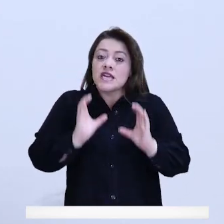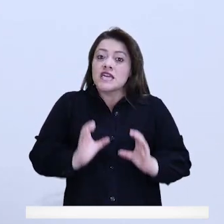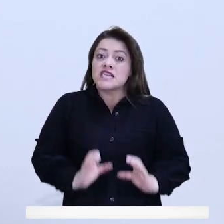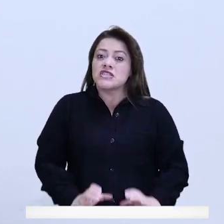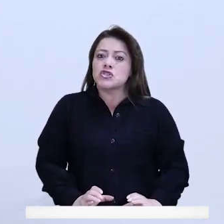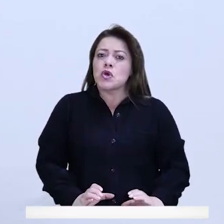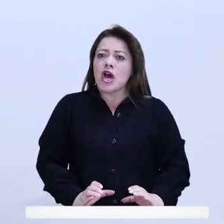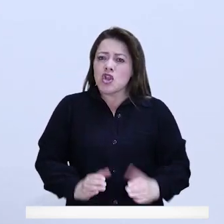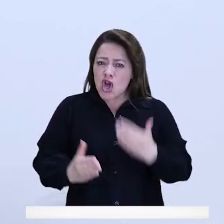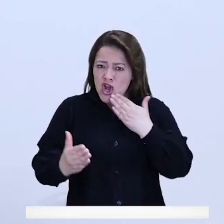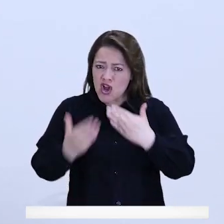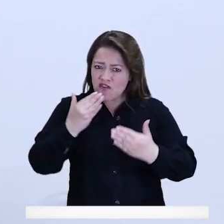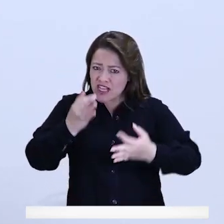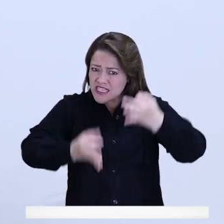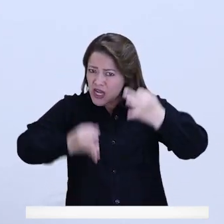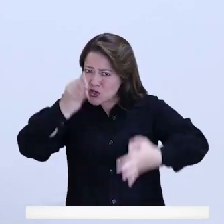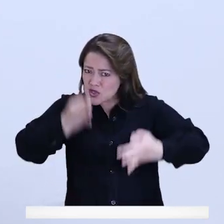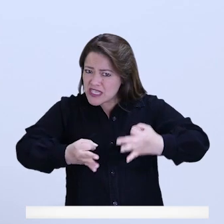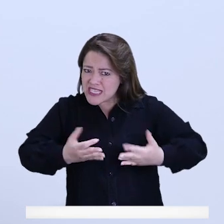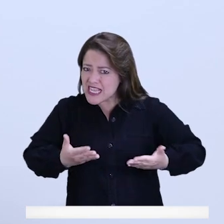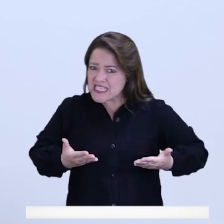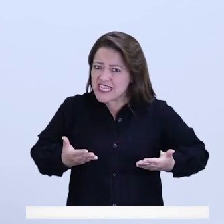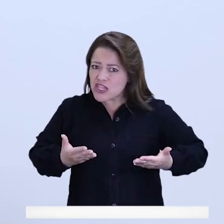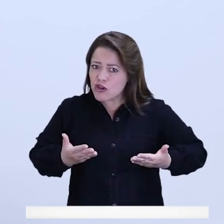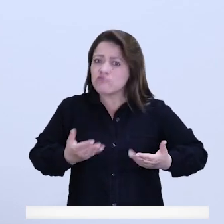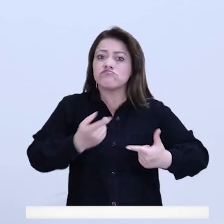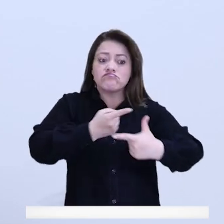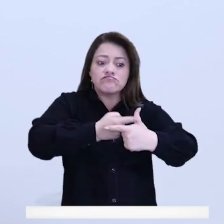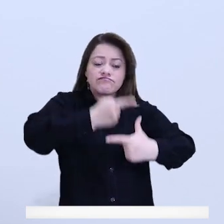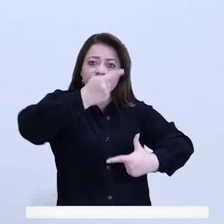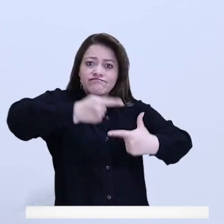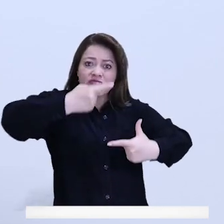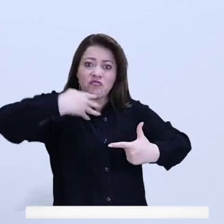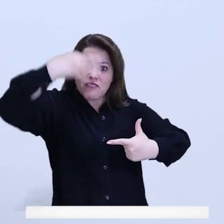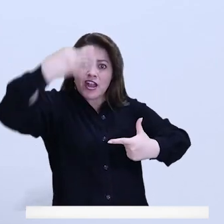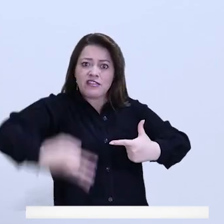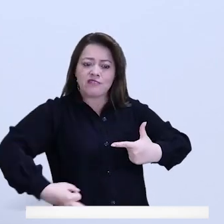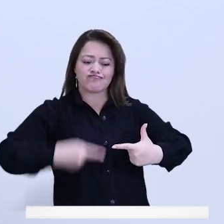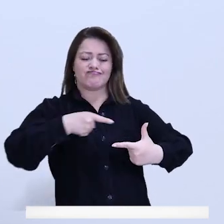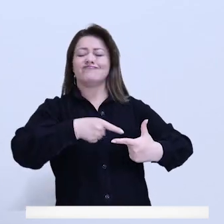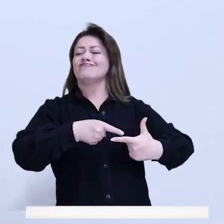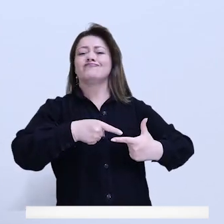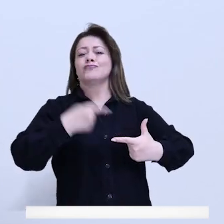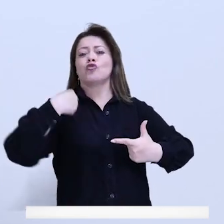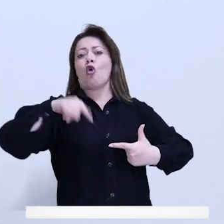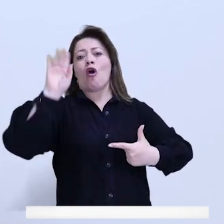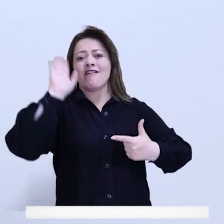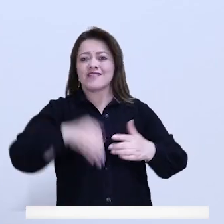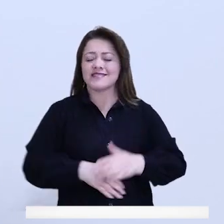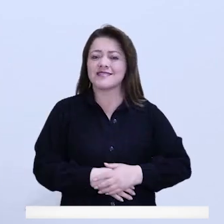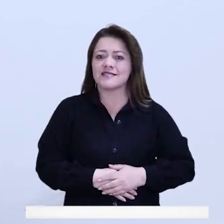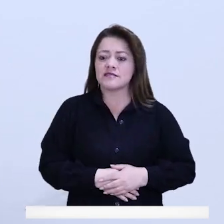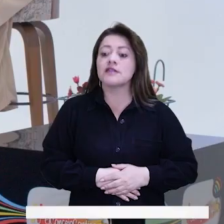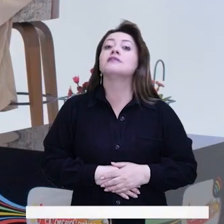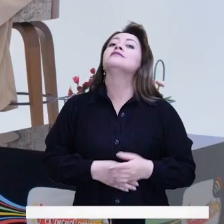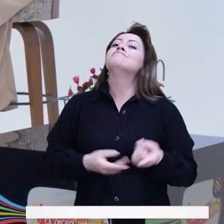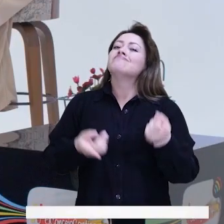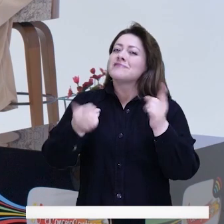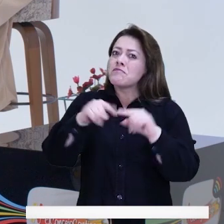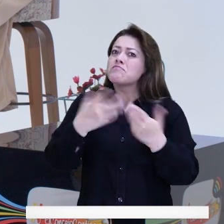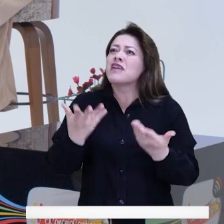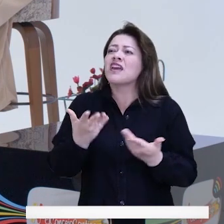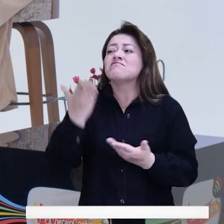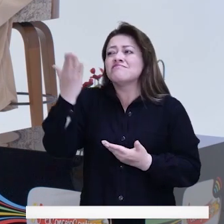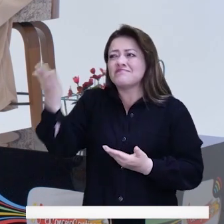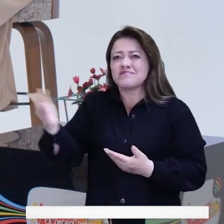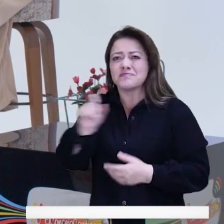de los ciudadanos en el aparato de justicia? Porque claramente las cifras no reflejan la realidad como ustedes mencionan. ¿Y se